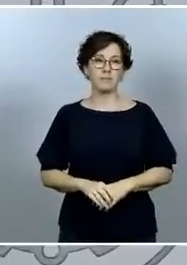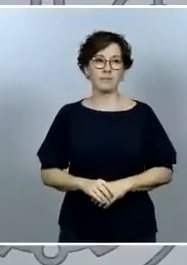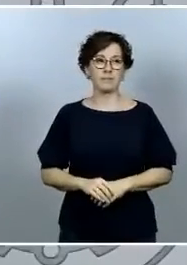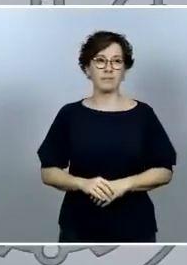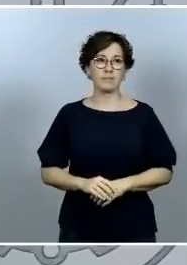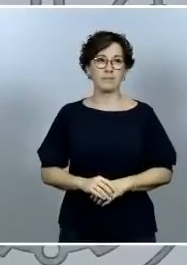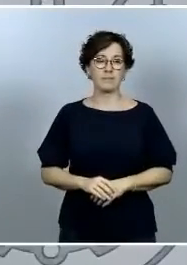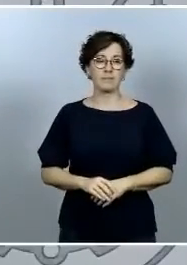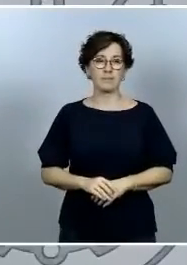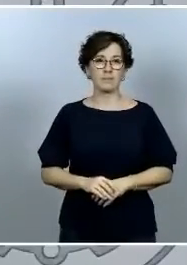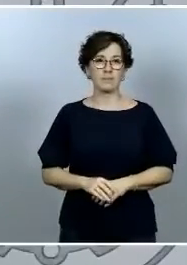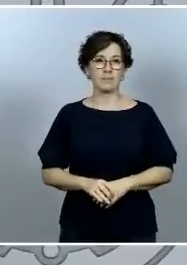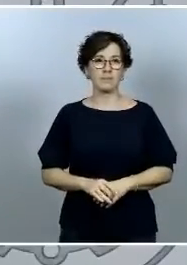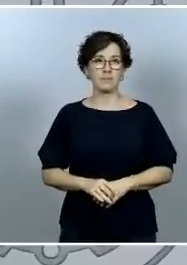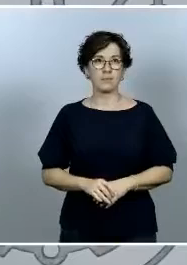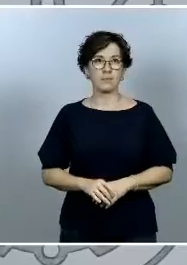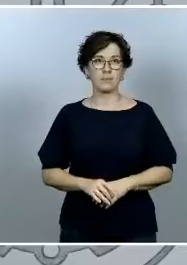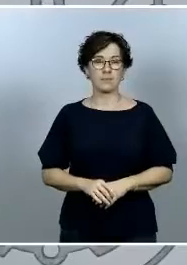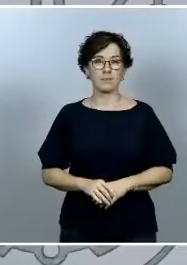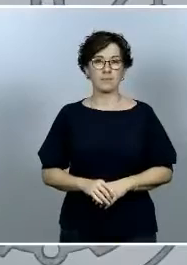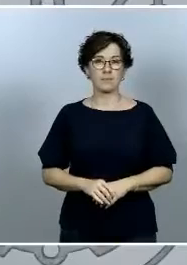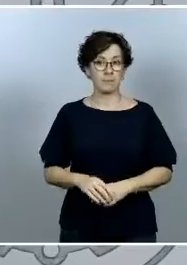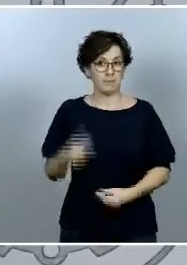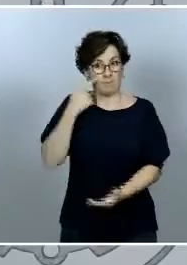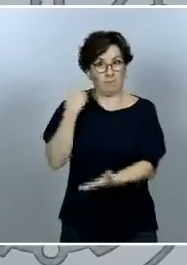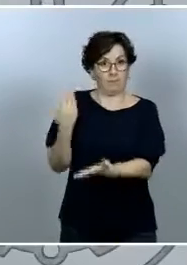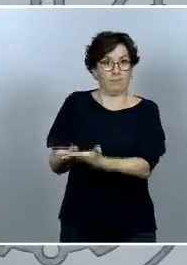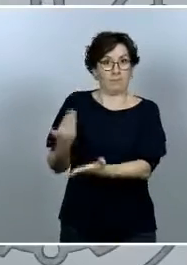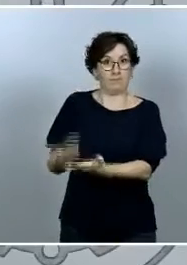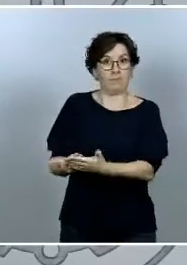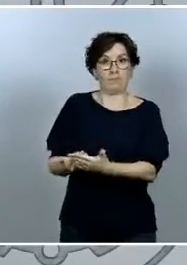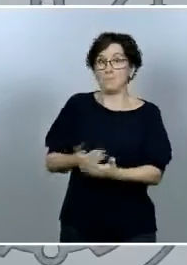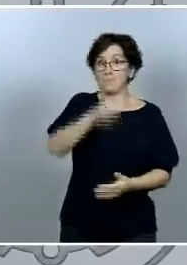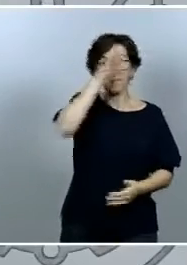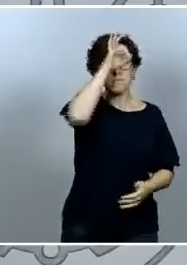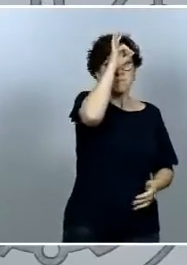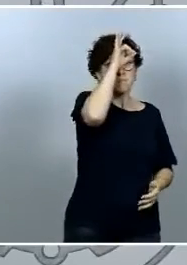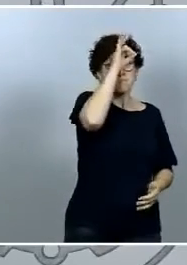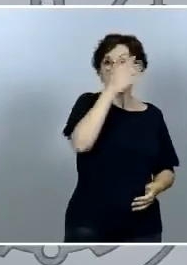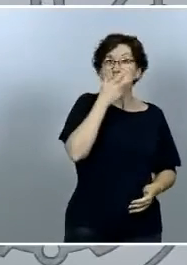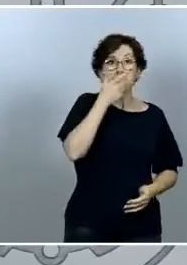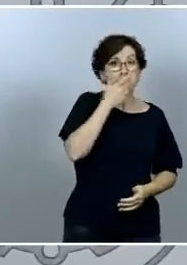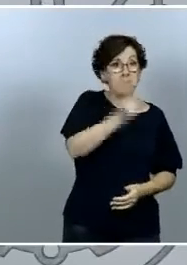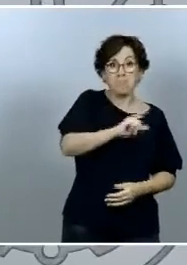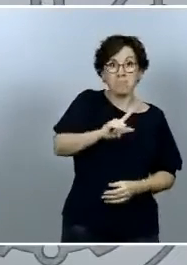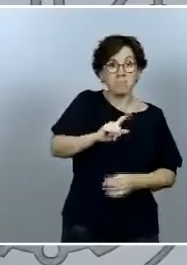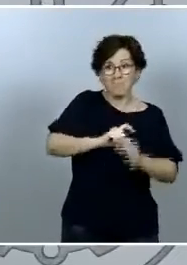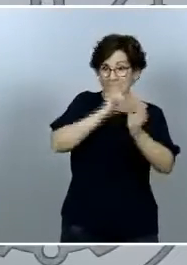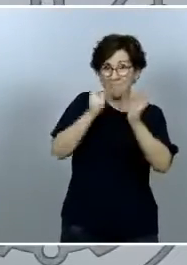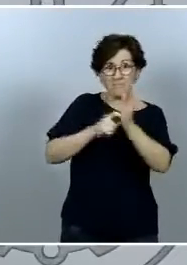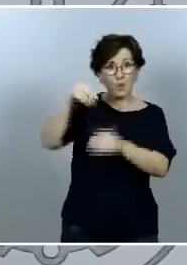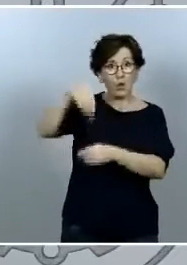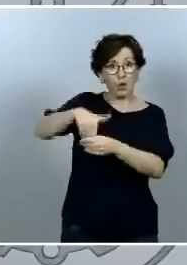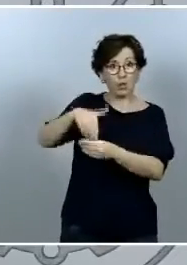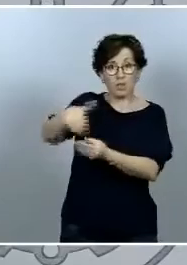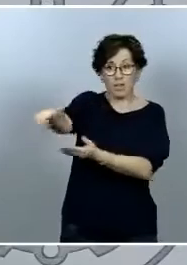más creo que los hechos ponen de manifiesto que se desconocía absolutamente el contenido de ese informe y que viene a corroborar lo que el ministro Marlaska